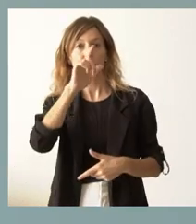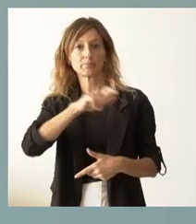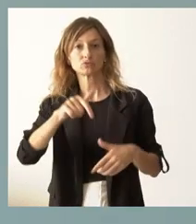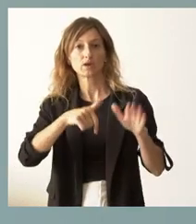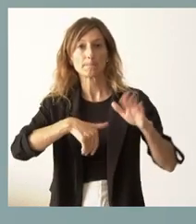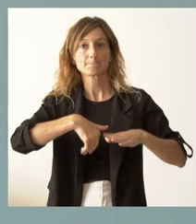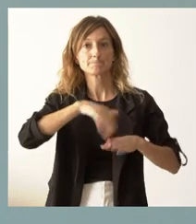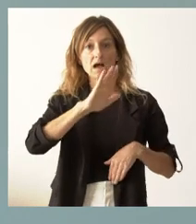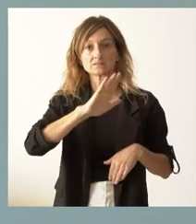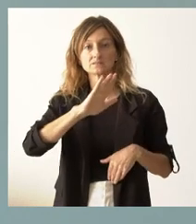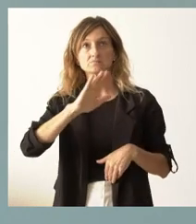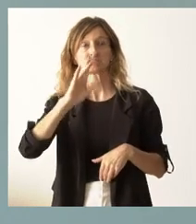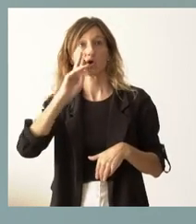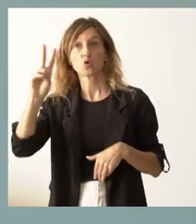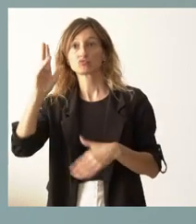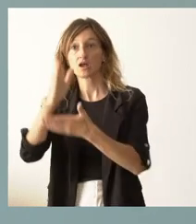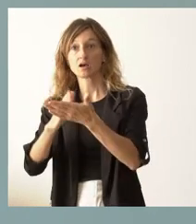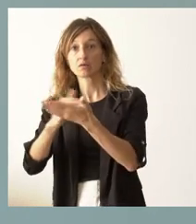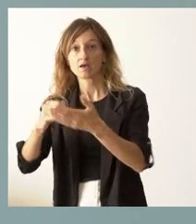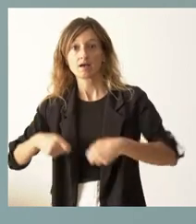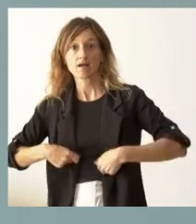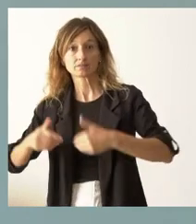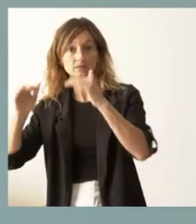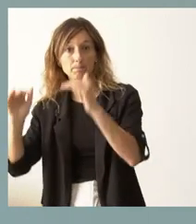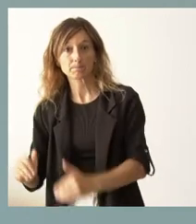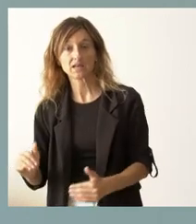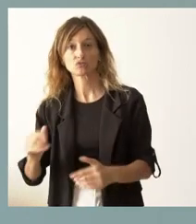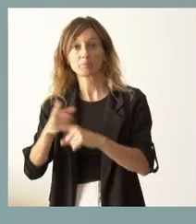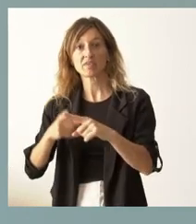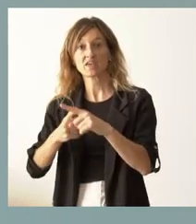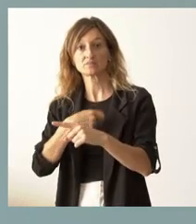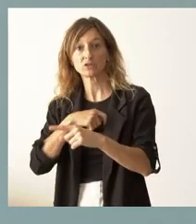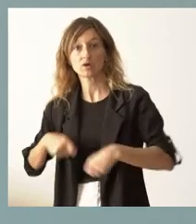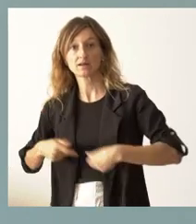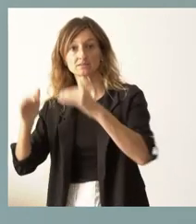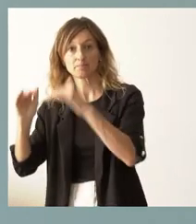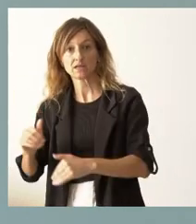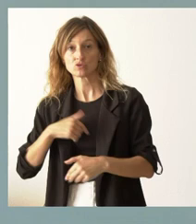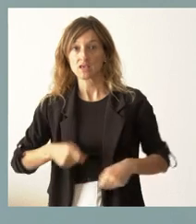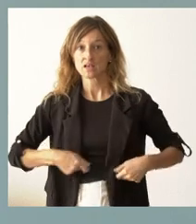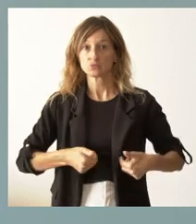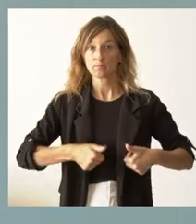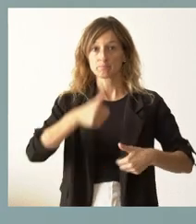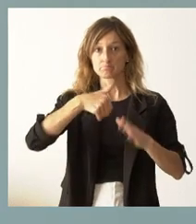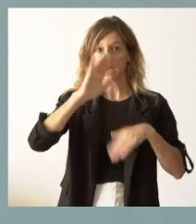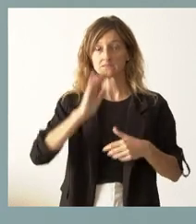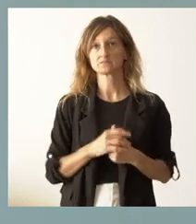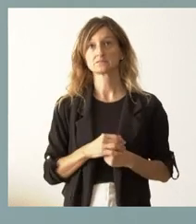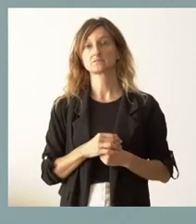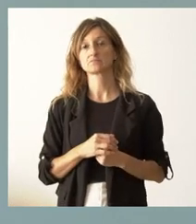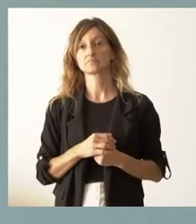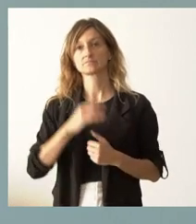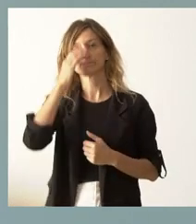que cualquier otra comunidad autónoma y mucho más que la media española. Y, a pesar de eso, pues,